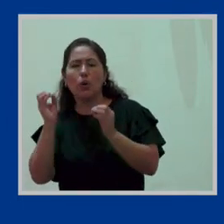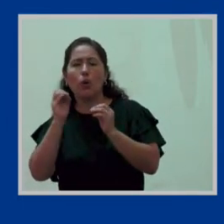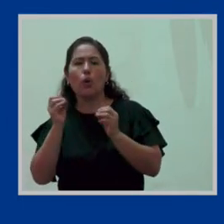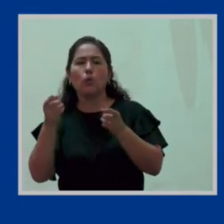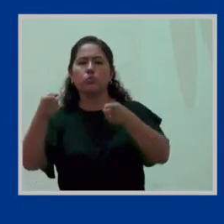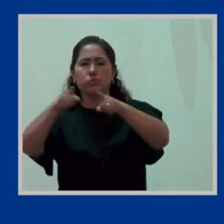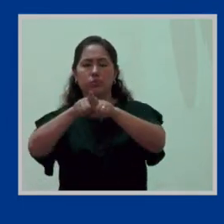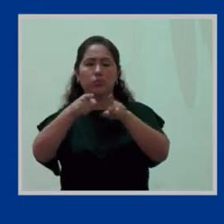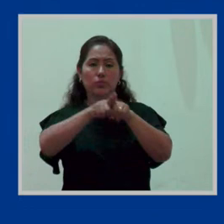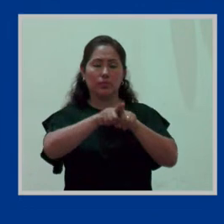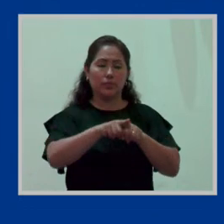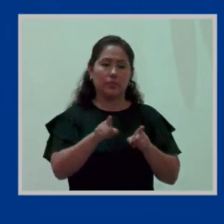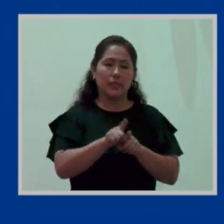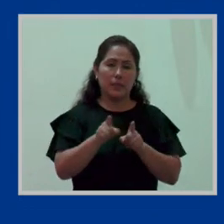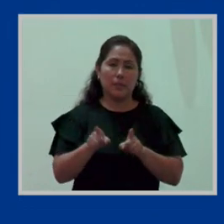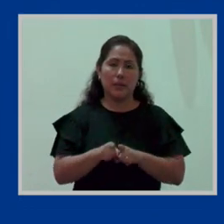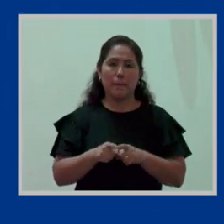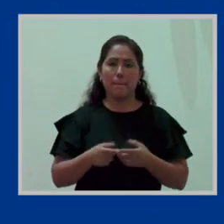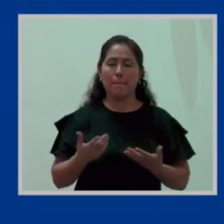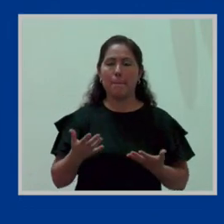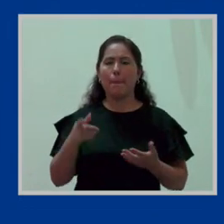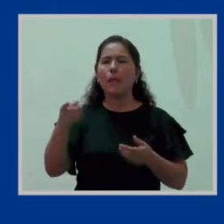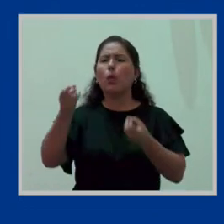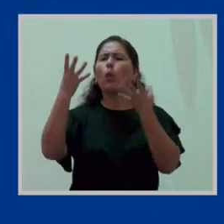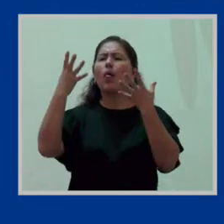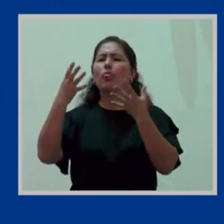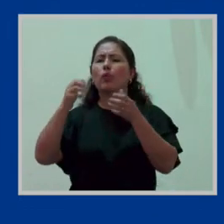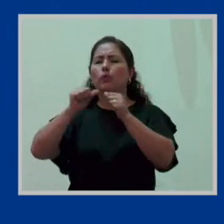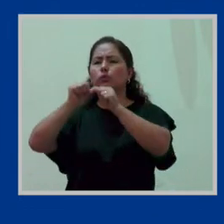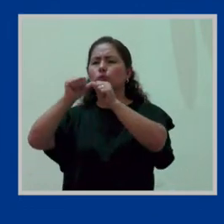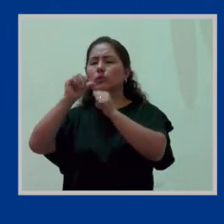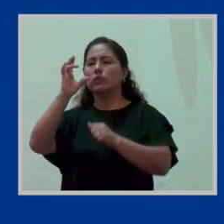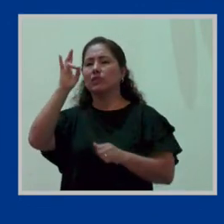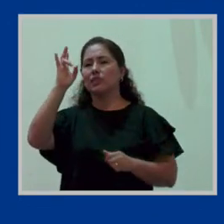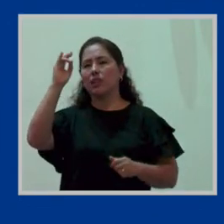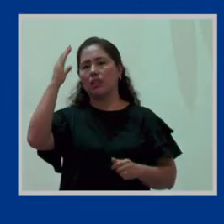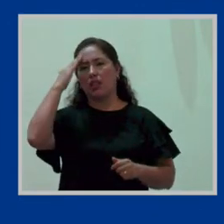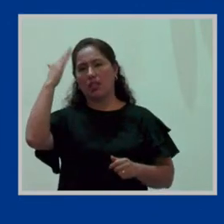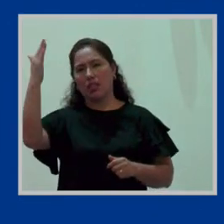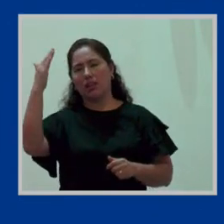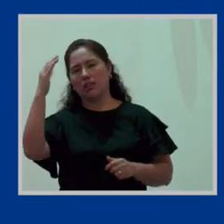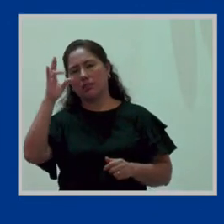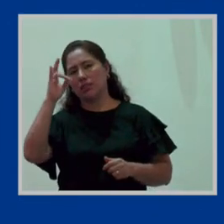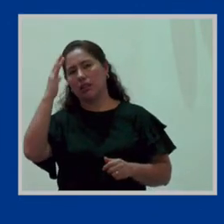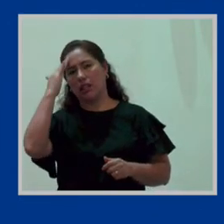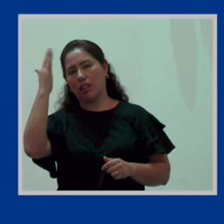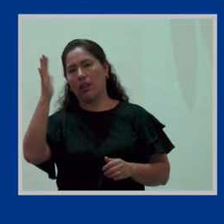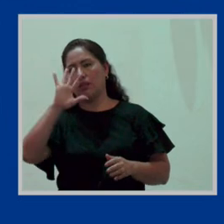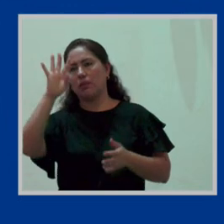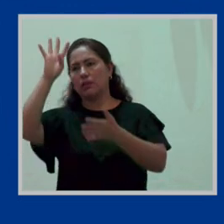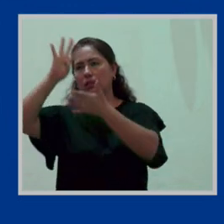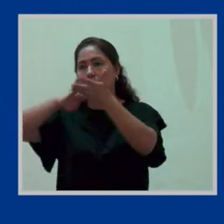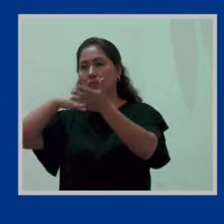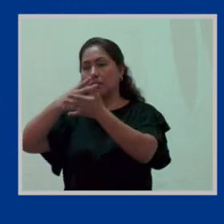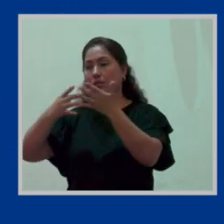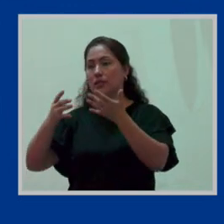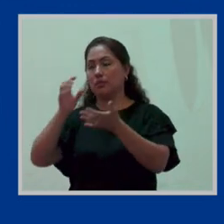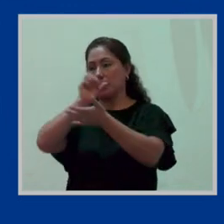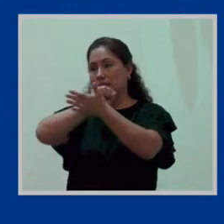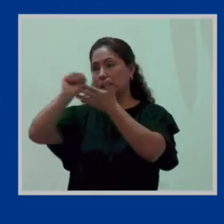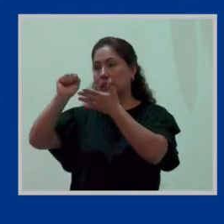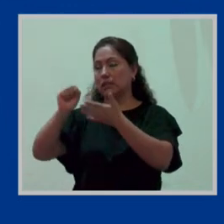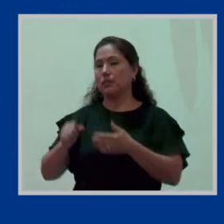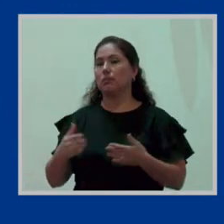¿Bien? ¿Cuál es la duración de esta licencia? Siete días calendario. ¿Ok? ¿Puede